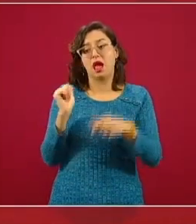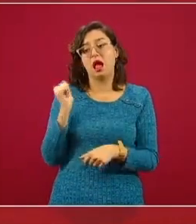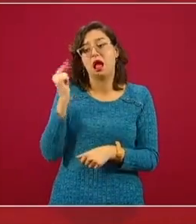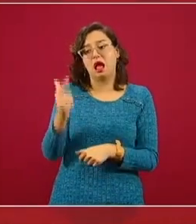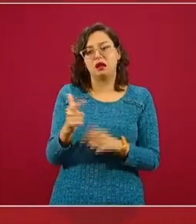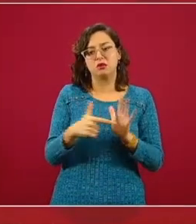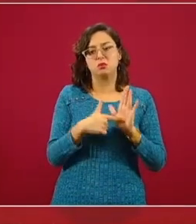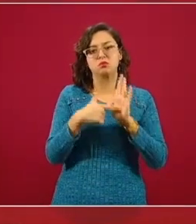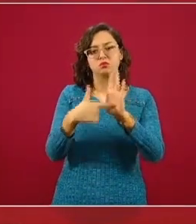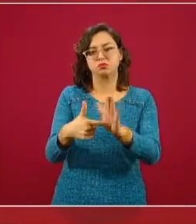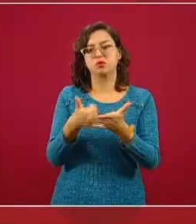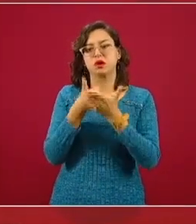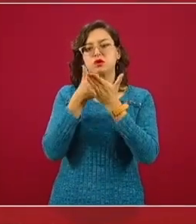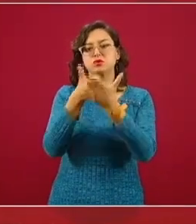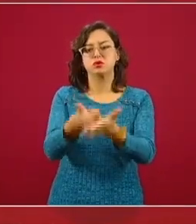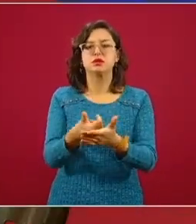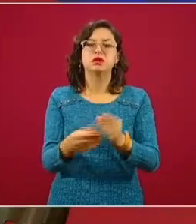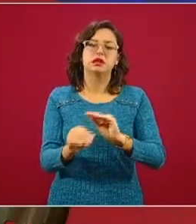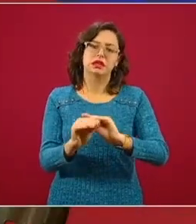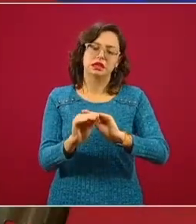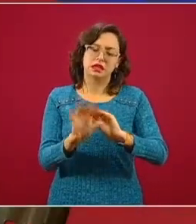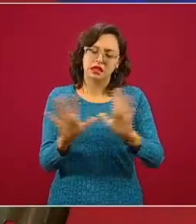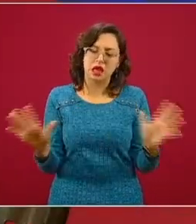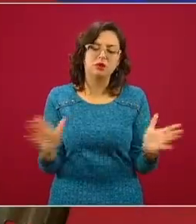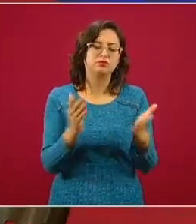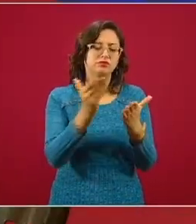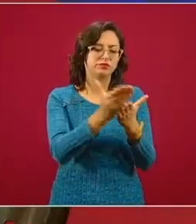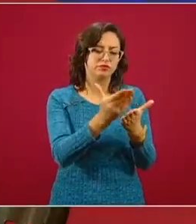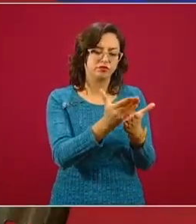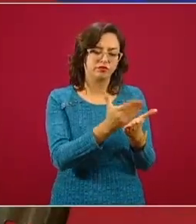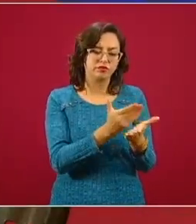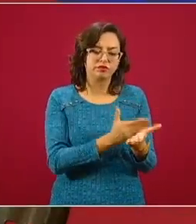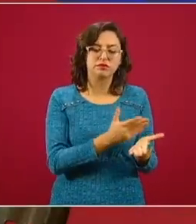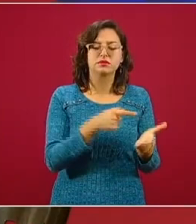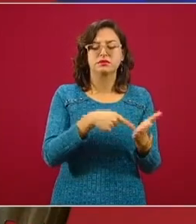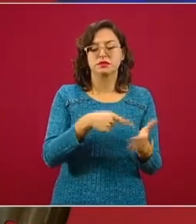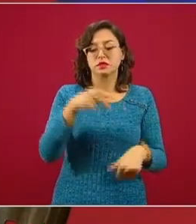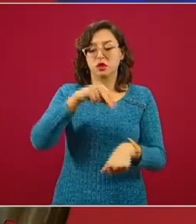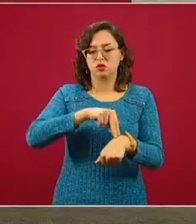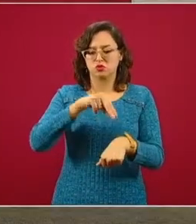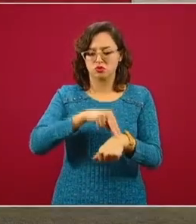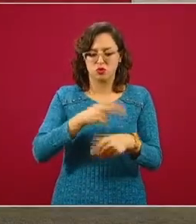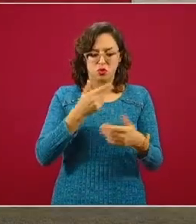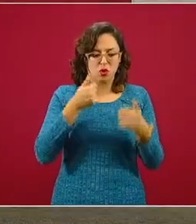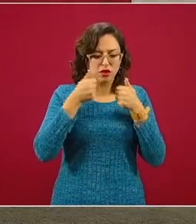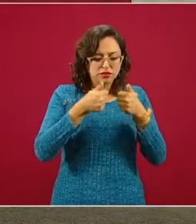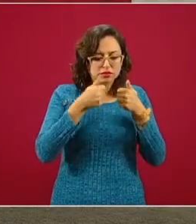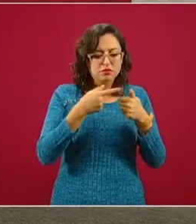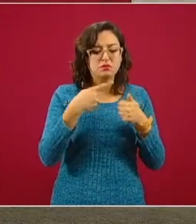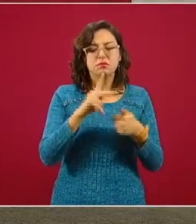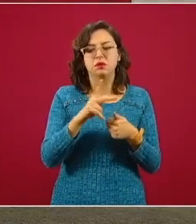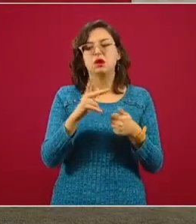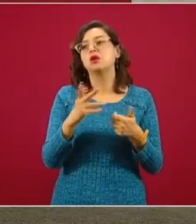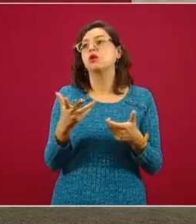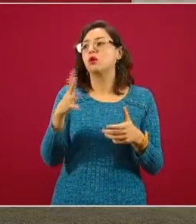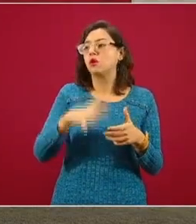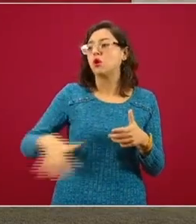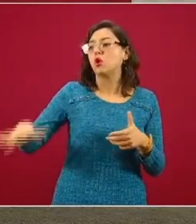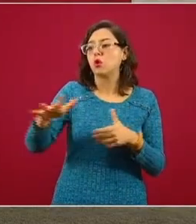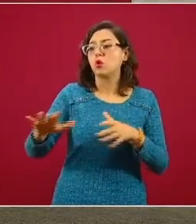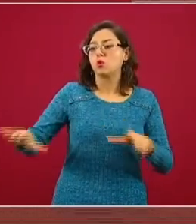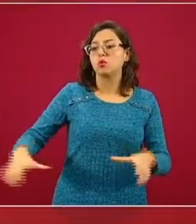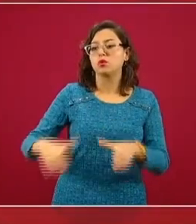que también las comunidades, obviamente los manuales son técnicos, no son para que los lea la población, pero que ayude a que en las comunidades en forma local